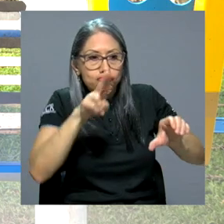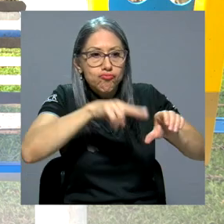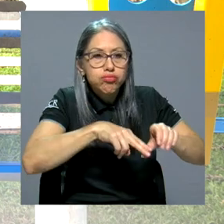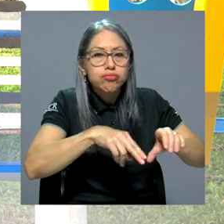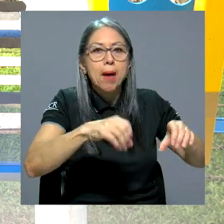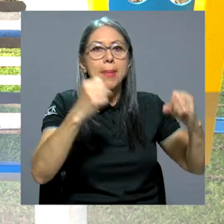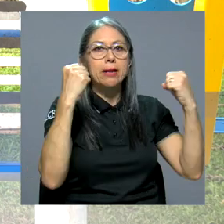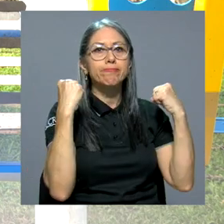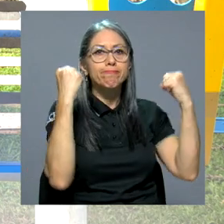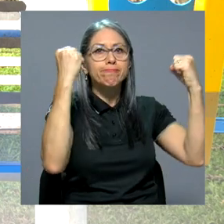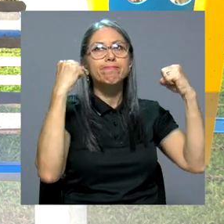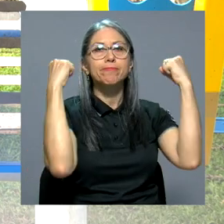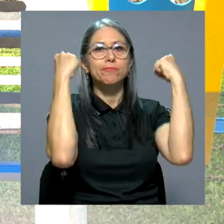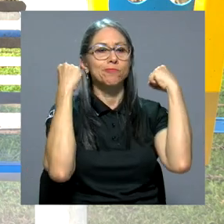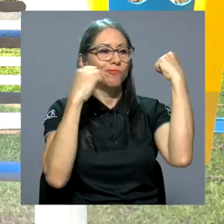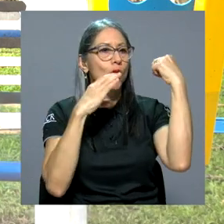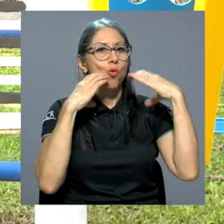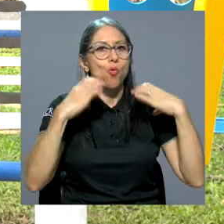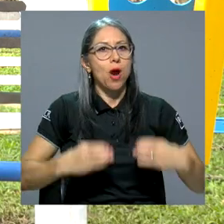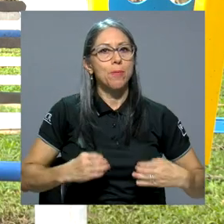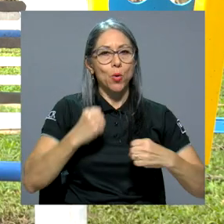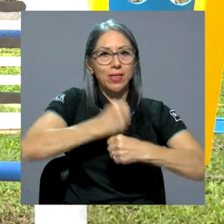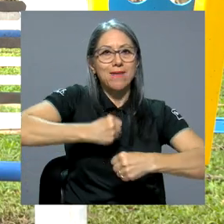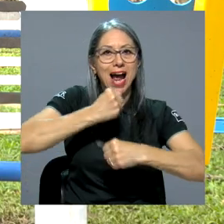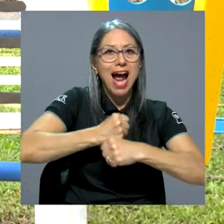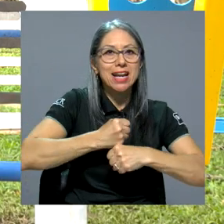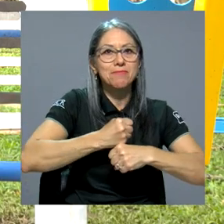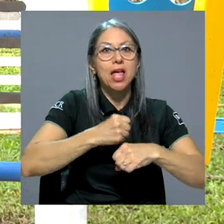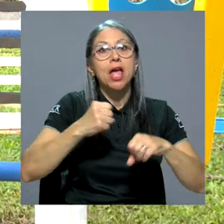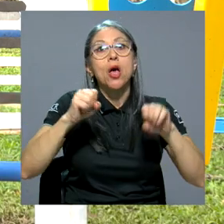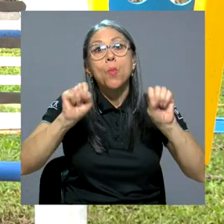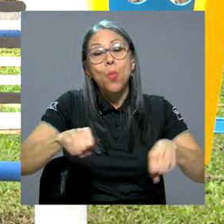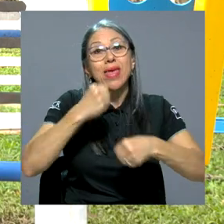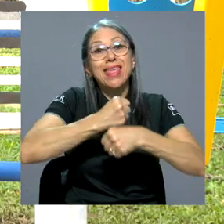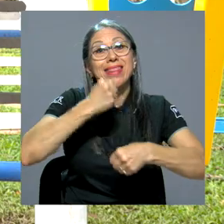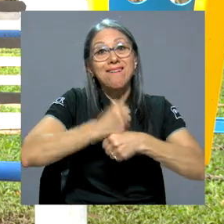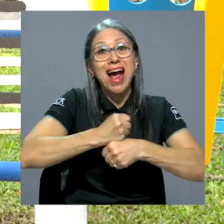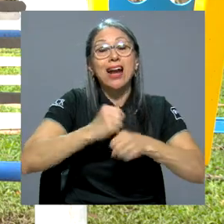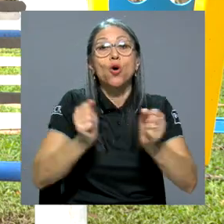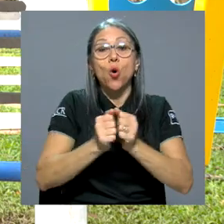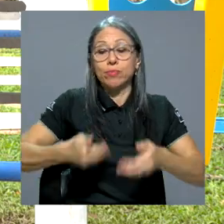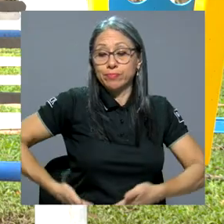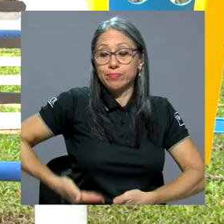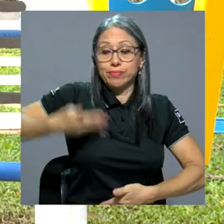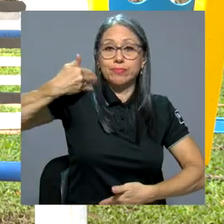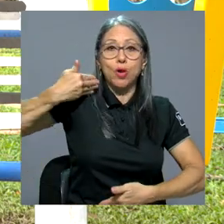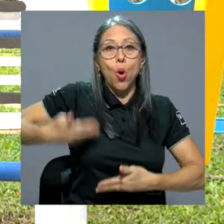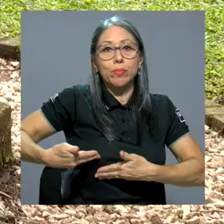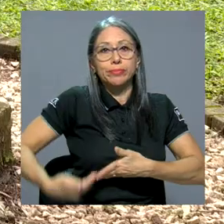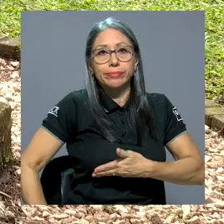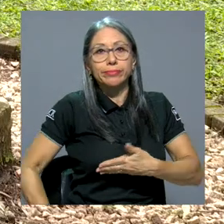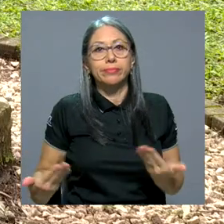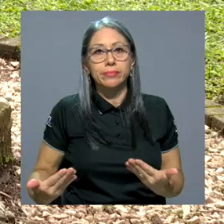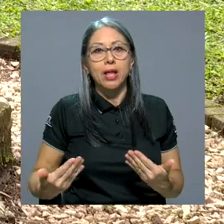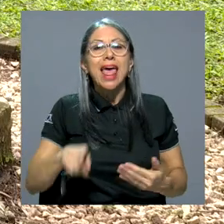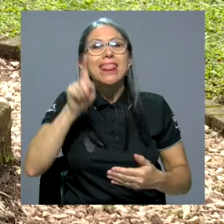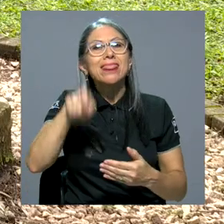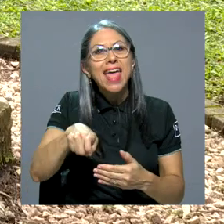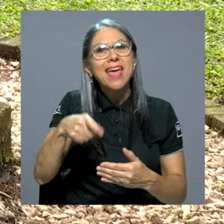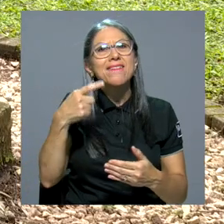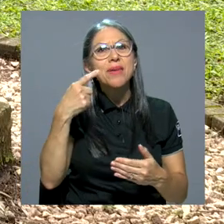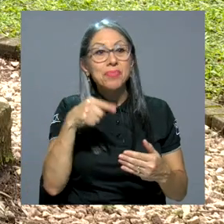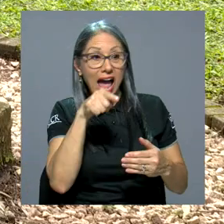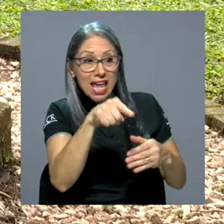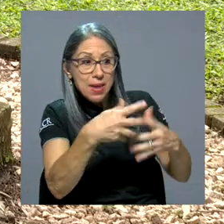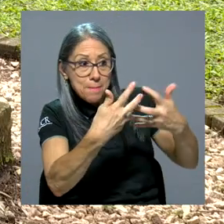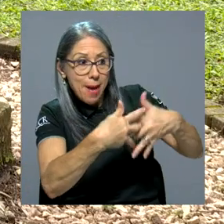hechas para trabajar diferentes partes musculares del cuerpo, donde usted puede trabajar tanto el tren superior como el tren inferior. Más que todo lo que uno tiene